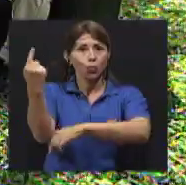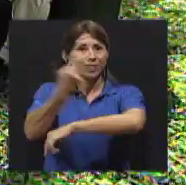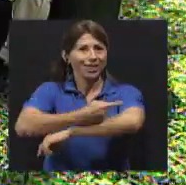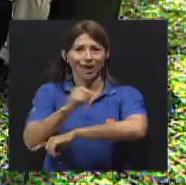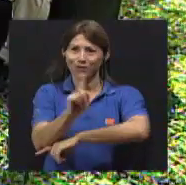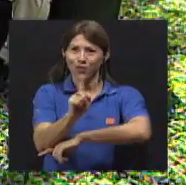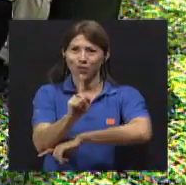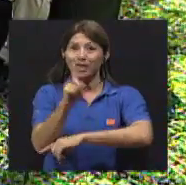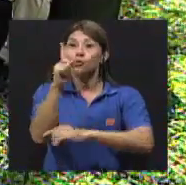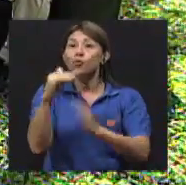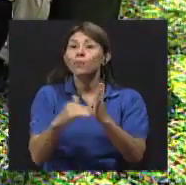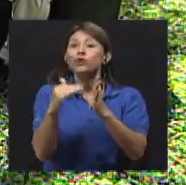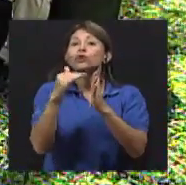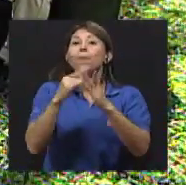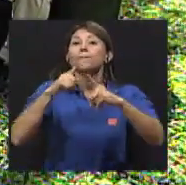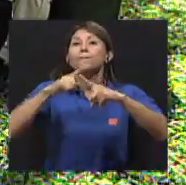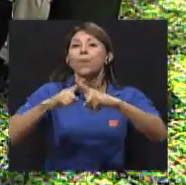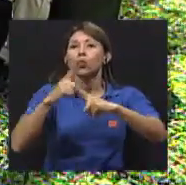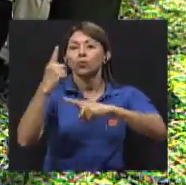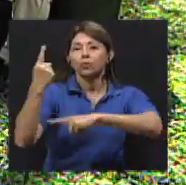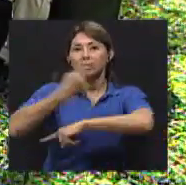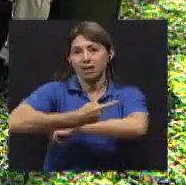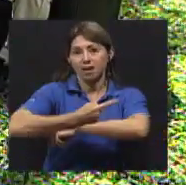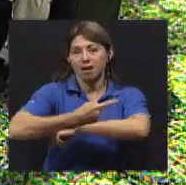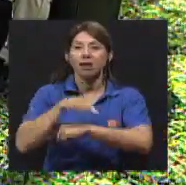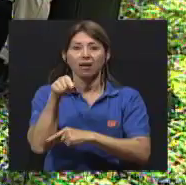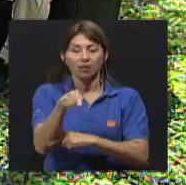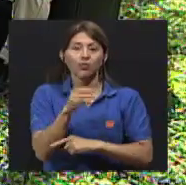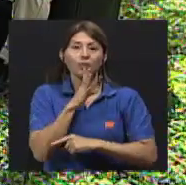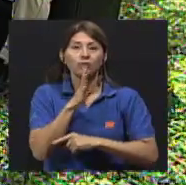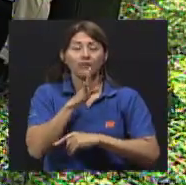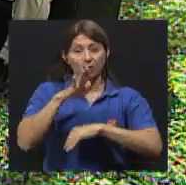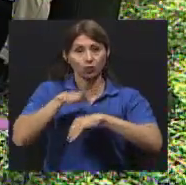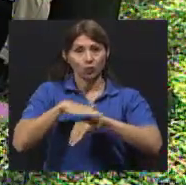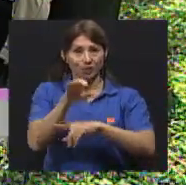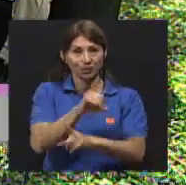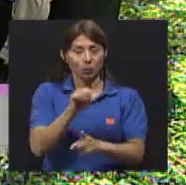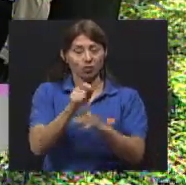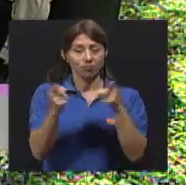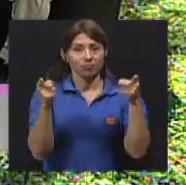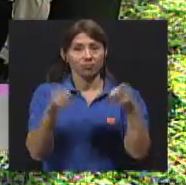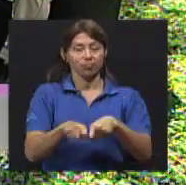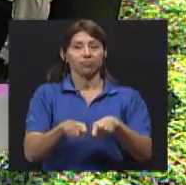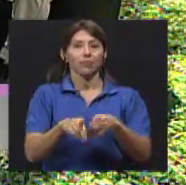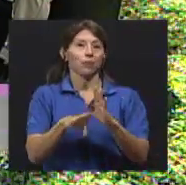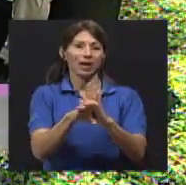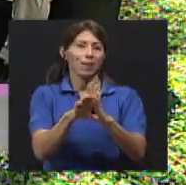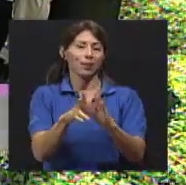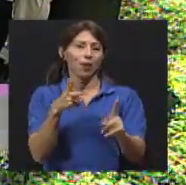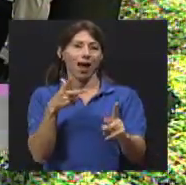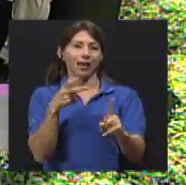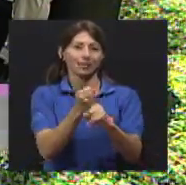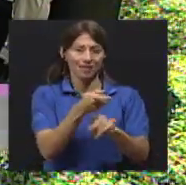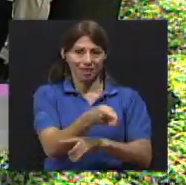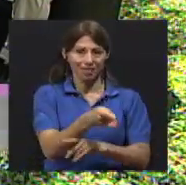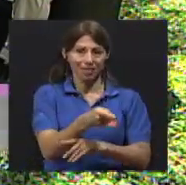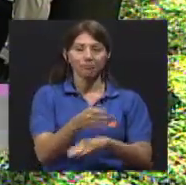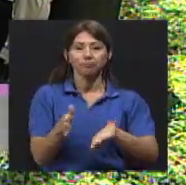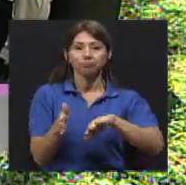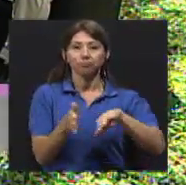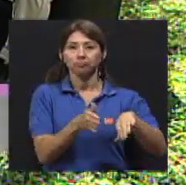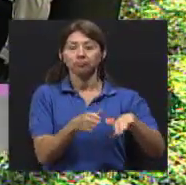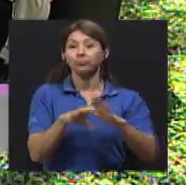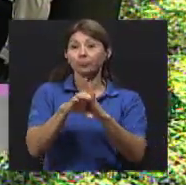Eso estamos hablando, por decirlo así como siguiendo la ruta del drama del accidente, ahora bien, resulta ser